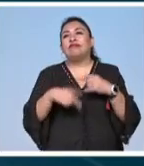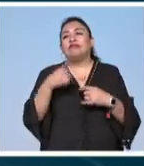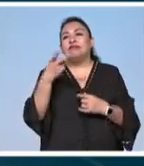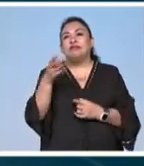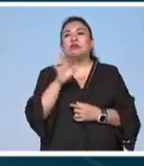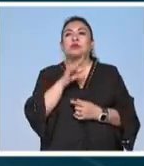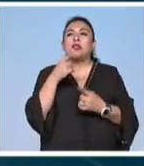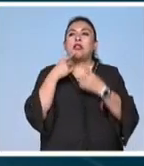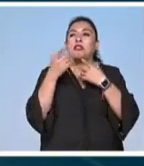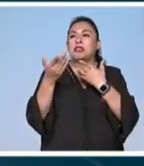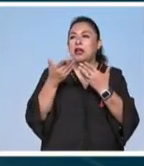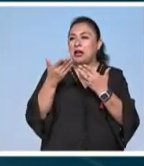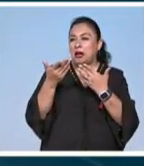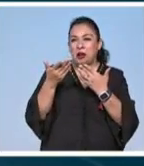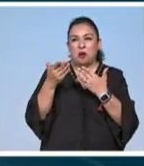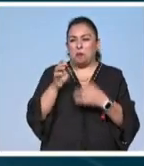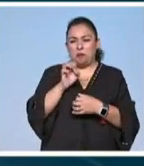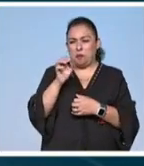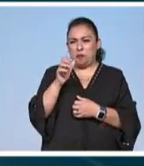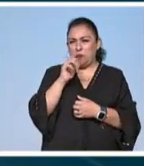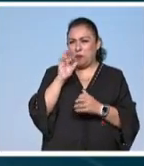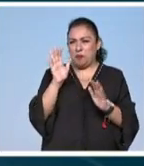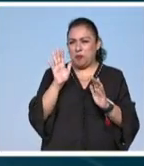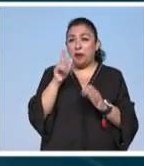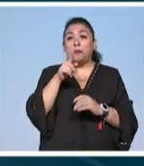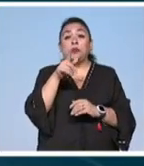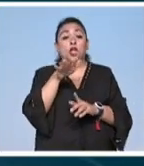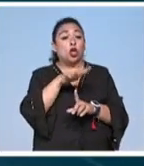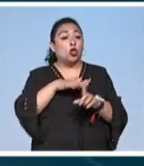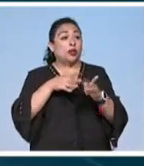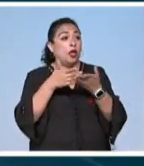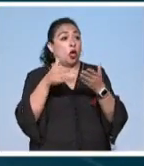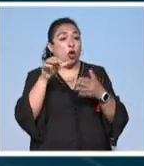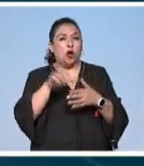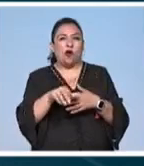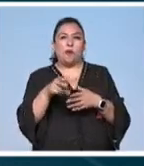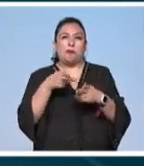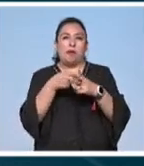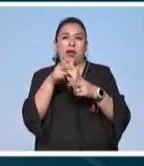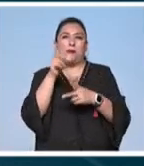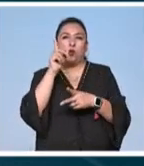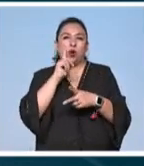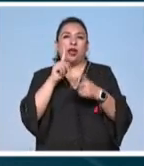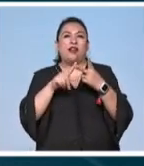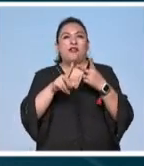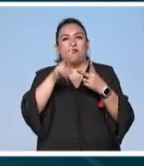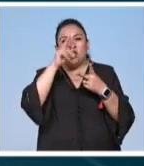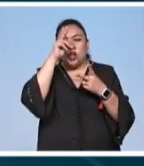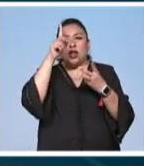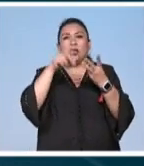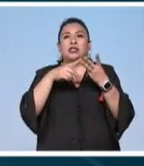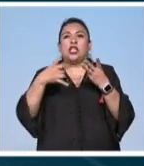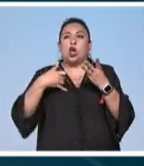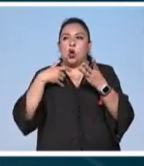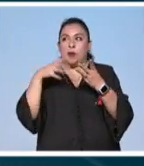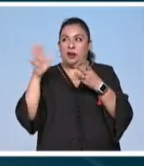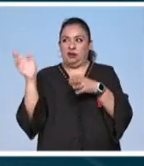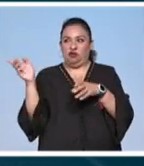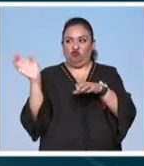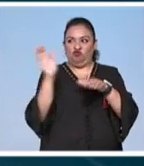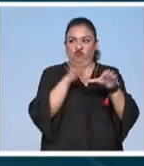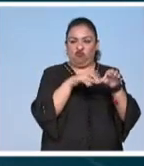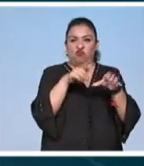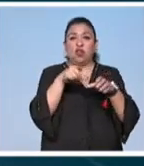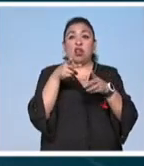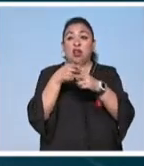donde podíamos dialogar sin odiarnos en el contexto actual de feminicidios violencia jóvenes reclutados y asesinados